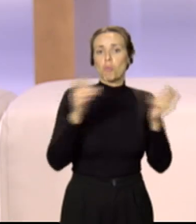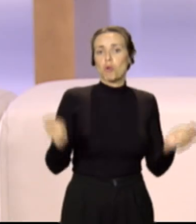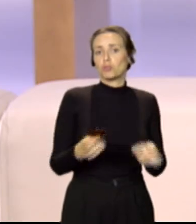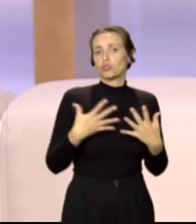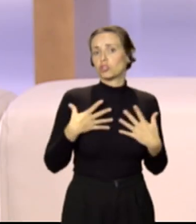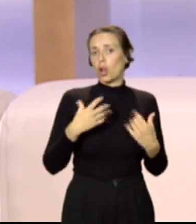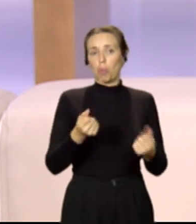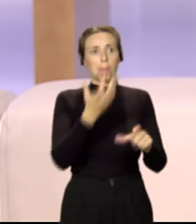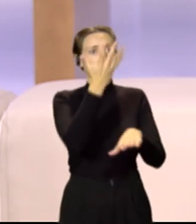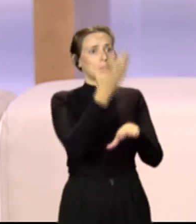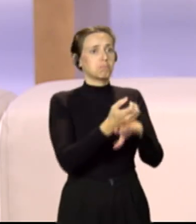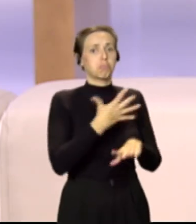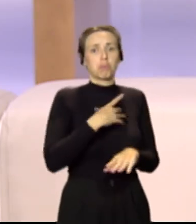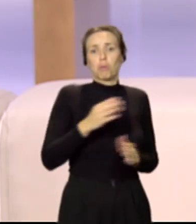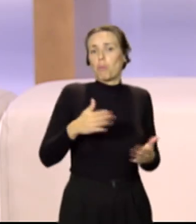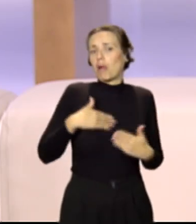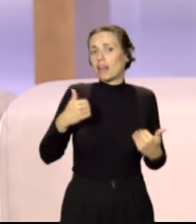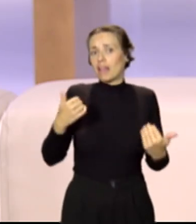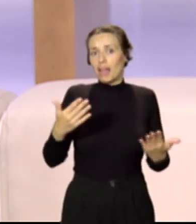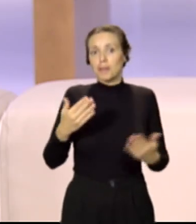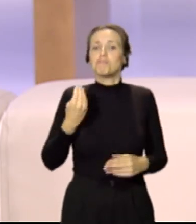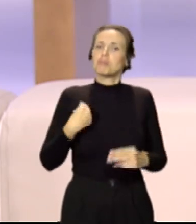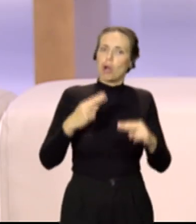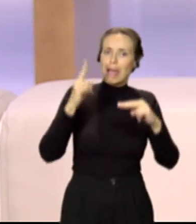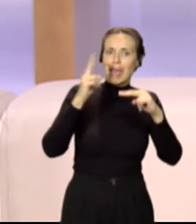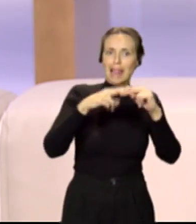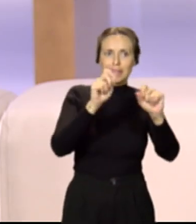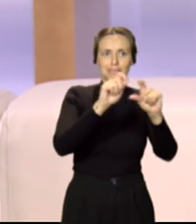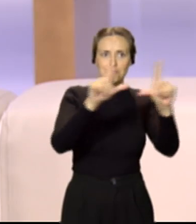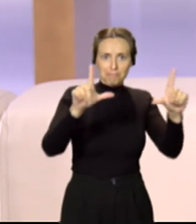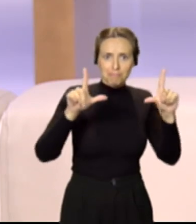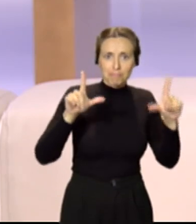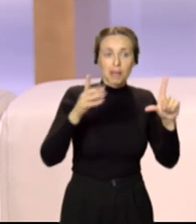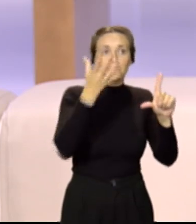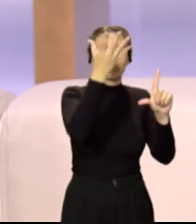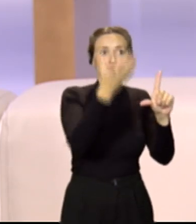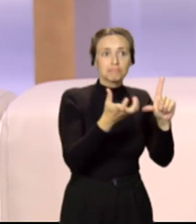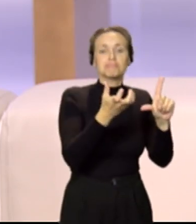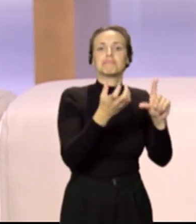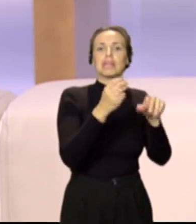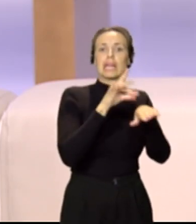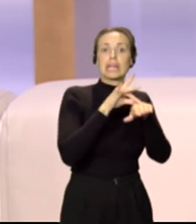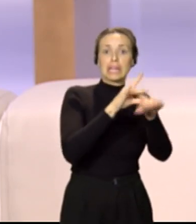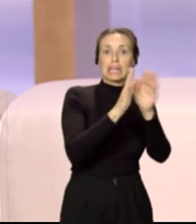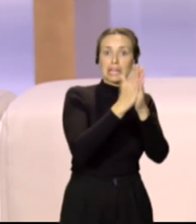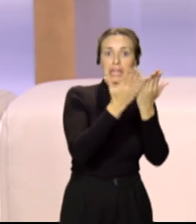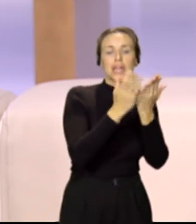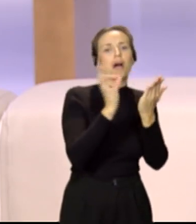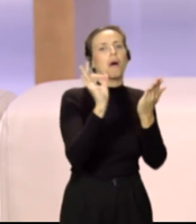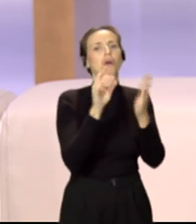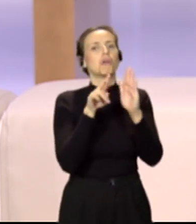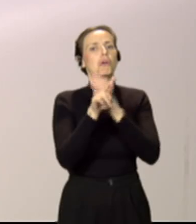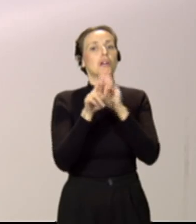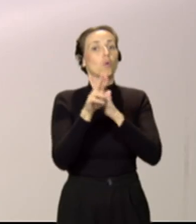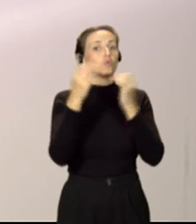Salud. Cualquier persona puede acceder a través del enlace, descargarse tanto la guía como una serie de recursos